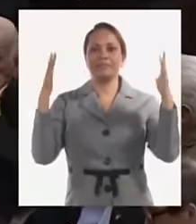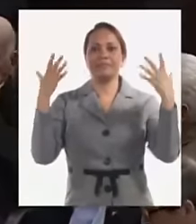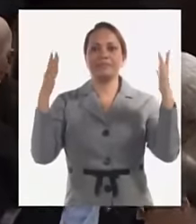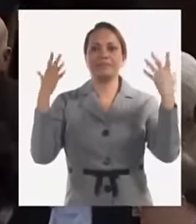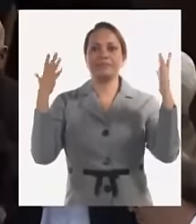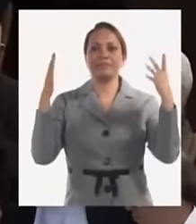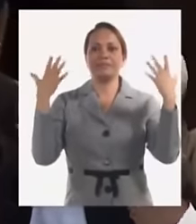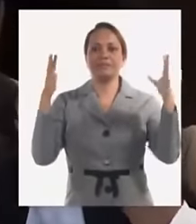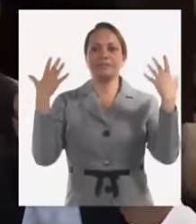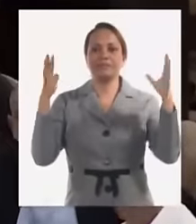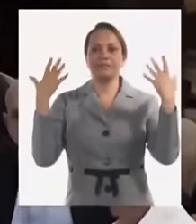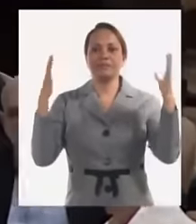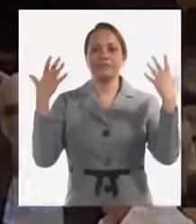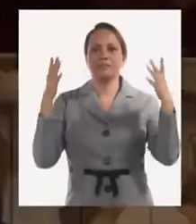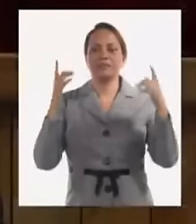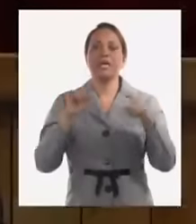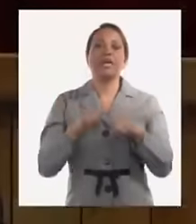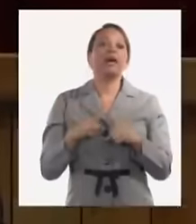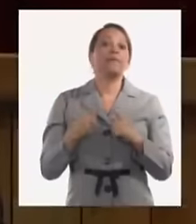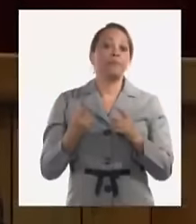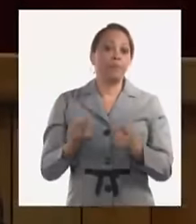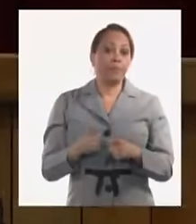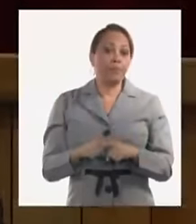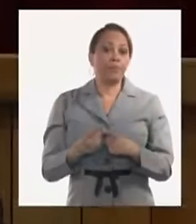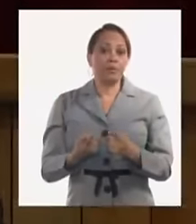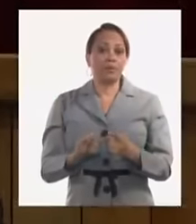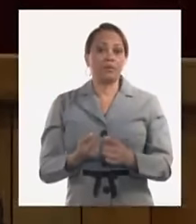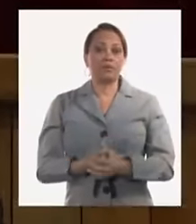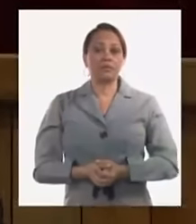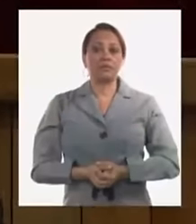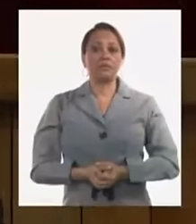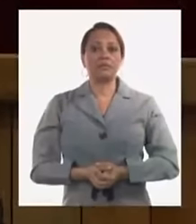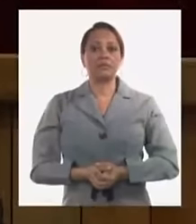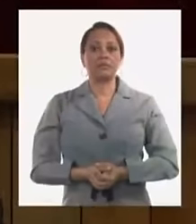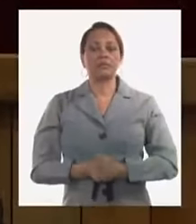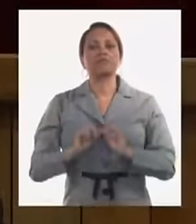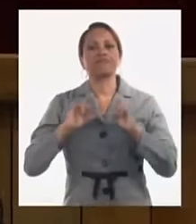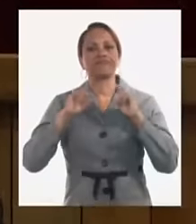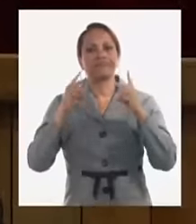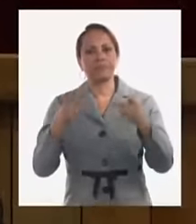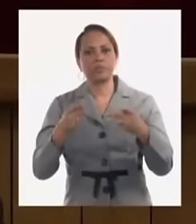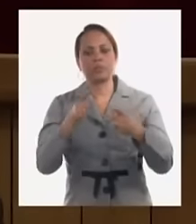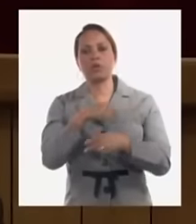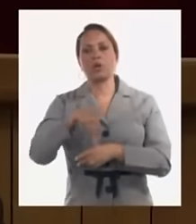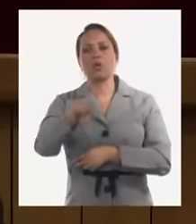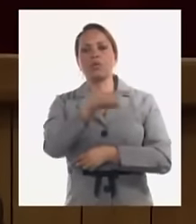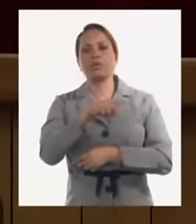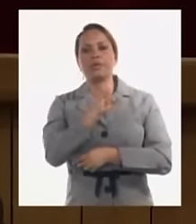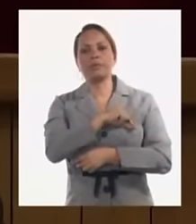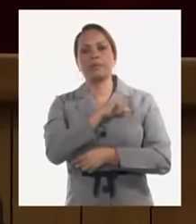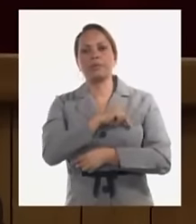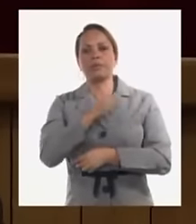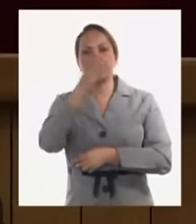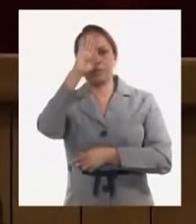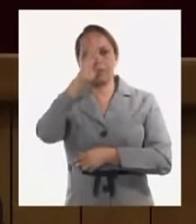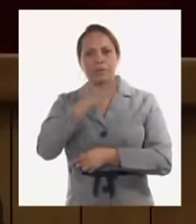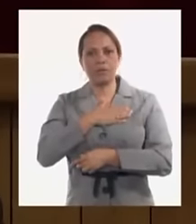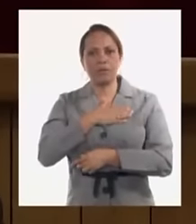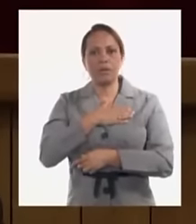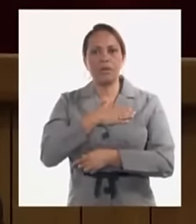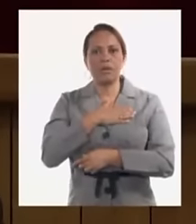por eso le reiteramos a ustedes diputados de nuestro pueblo nuestra